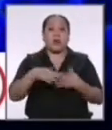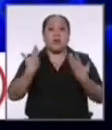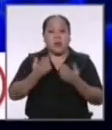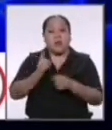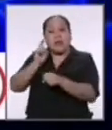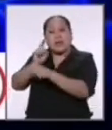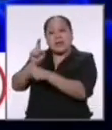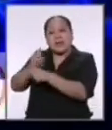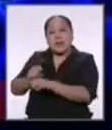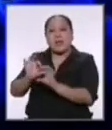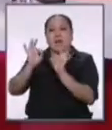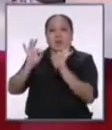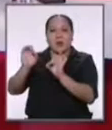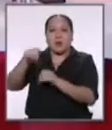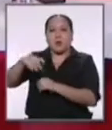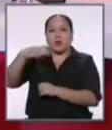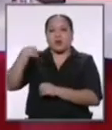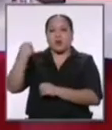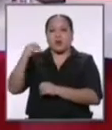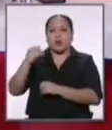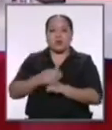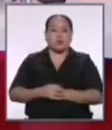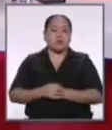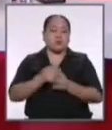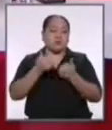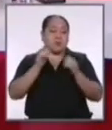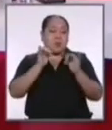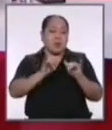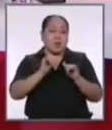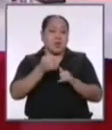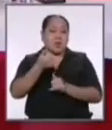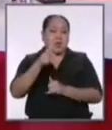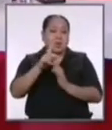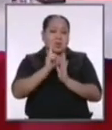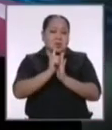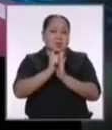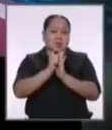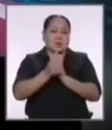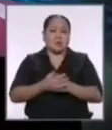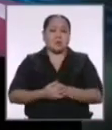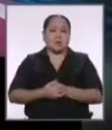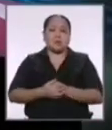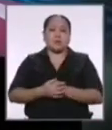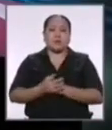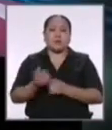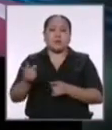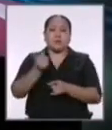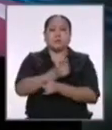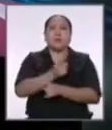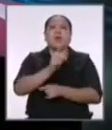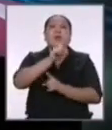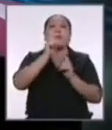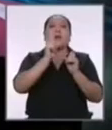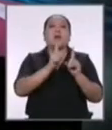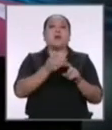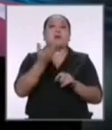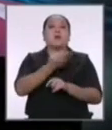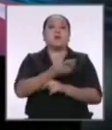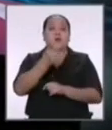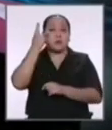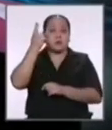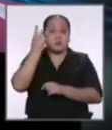los jóvenes muy bien le quedaban unos 13 segundos más pero en todo caso vamos a la pregunta a la señora Fujimori